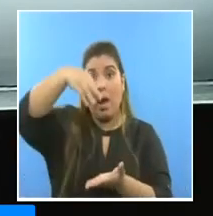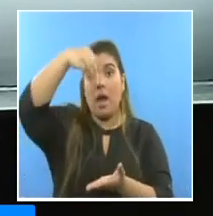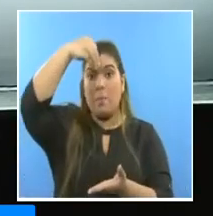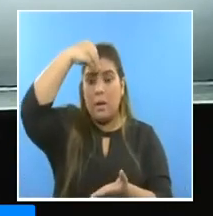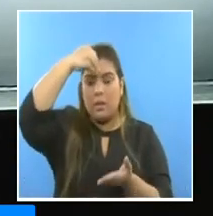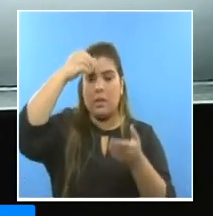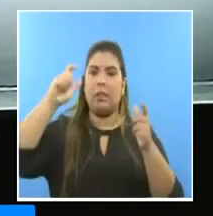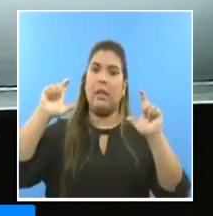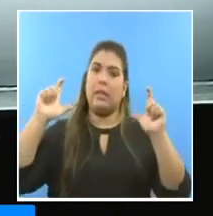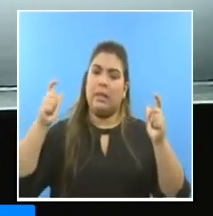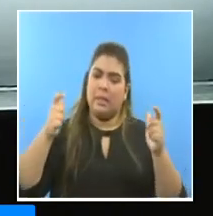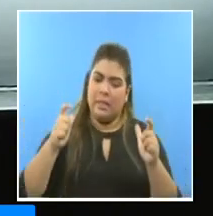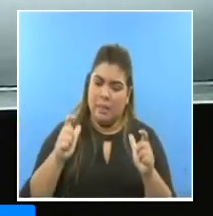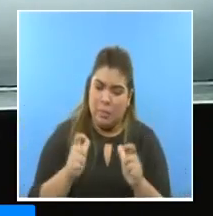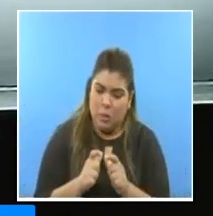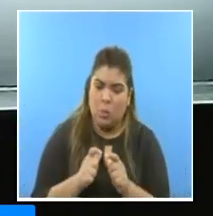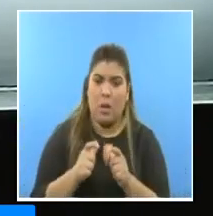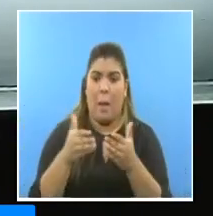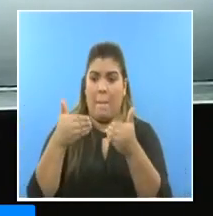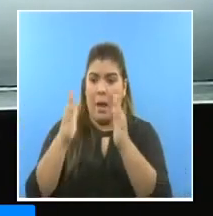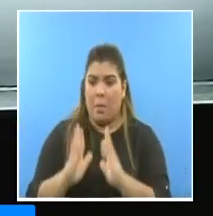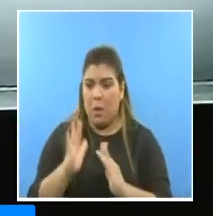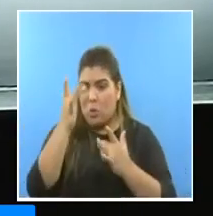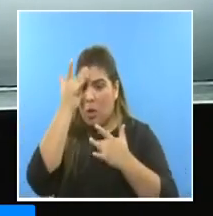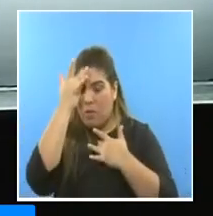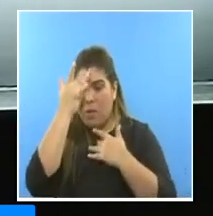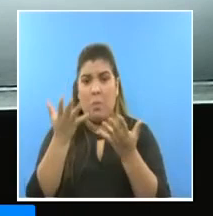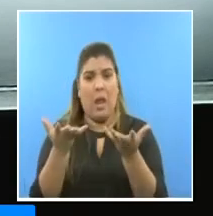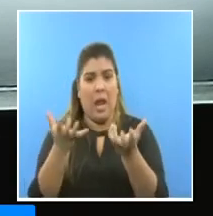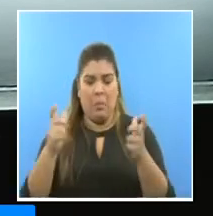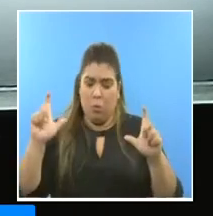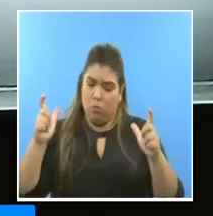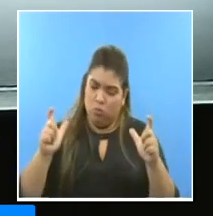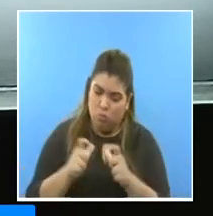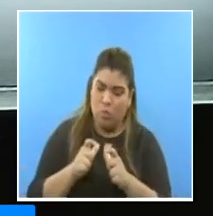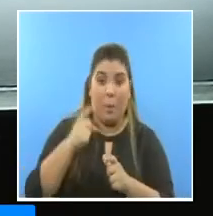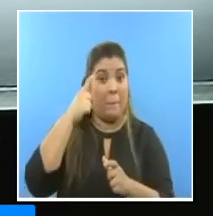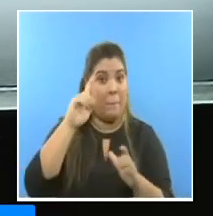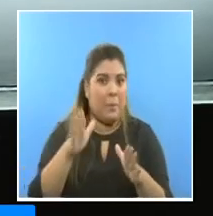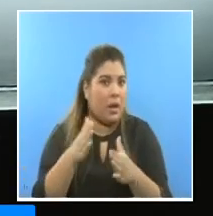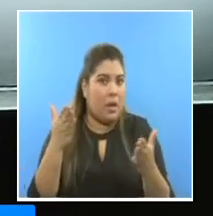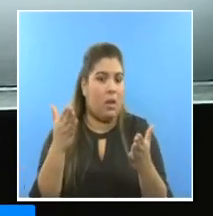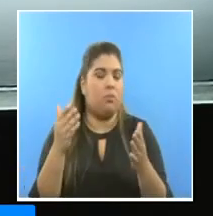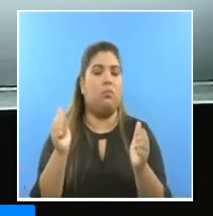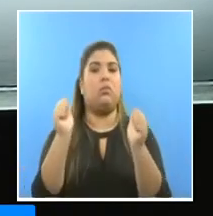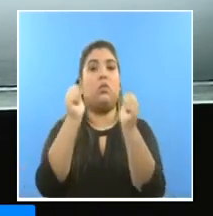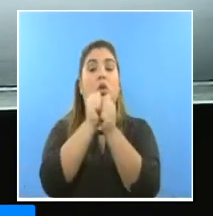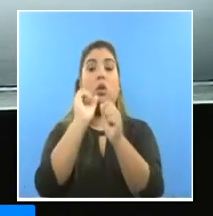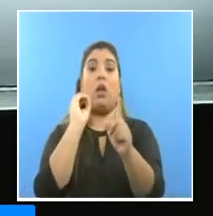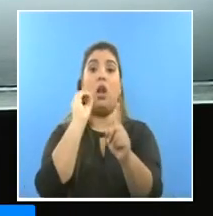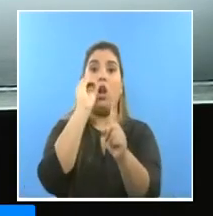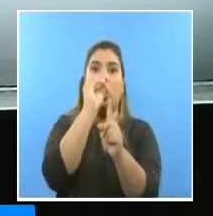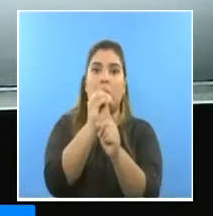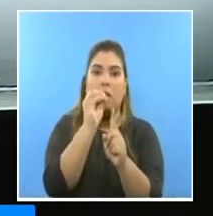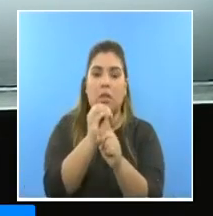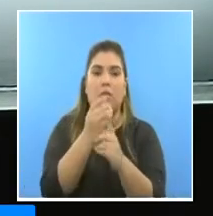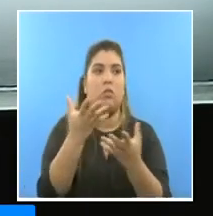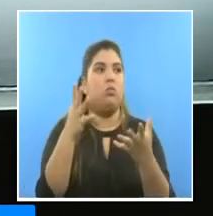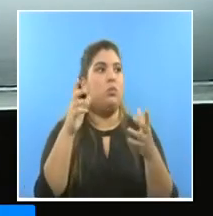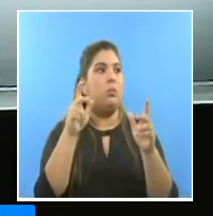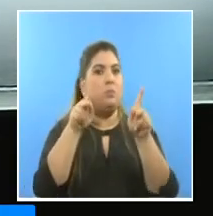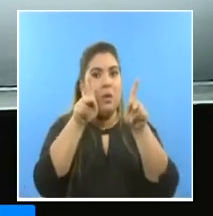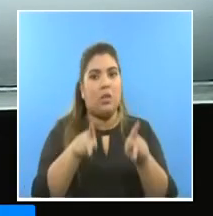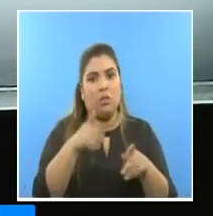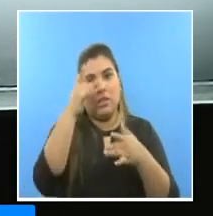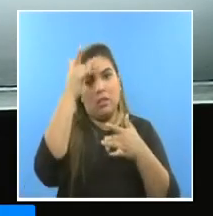disminuir el número de panameños infectados con el propósito de disminuir el número de